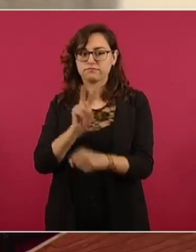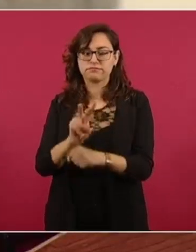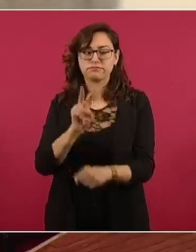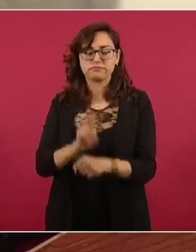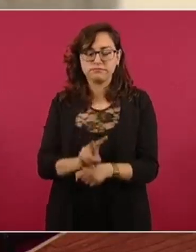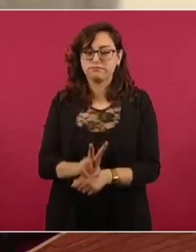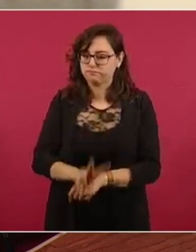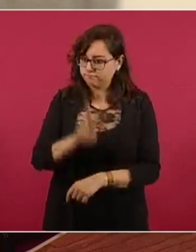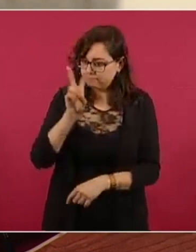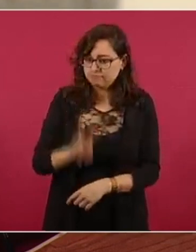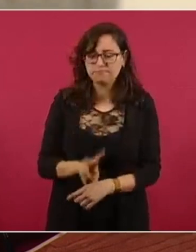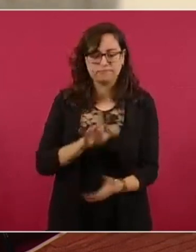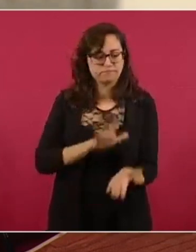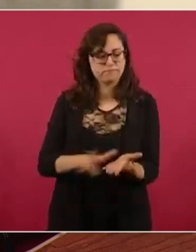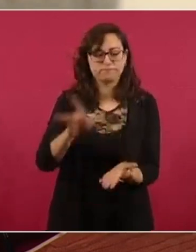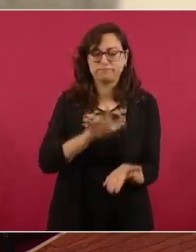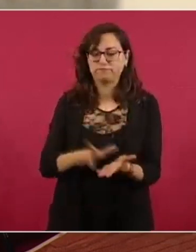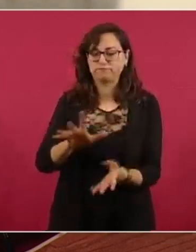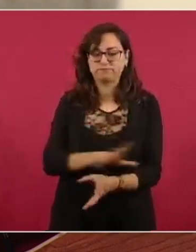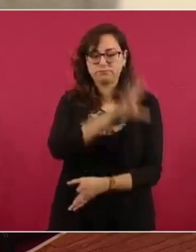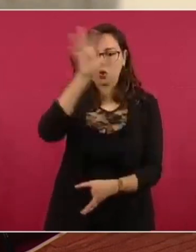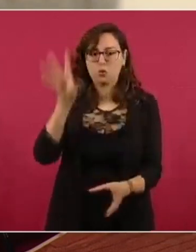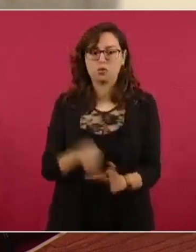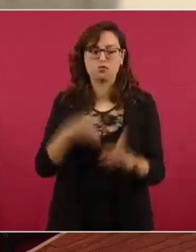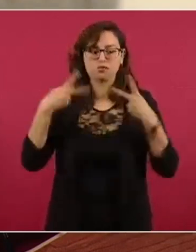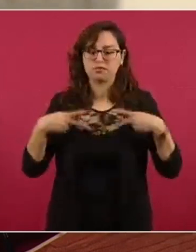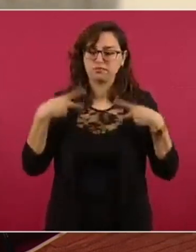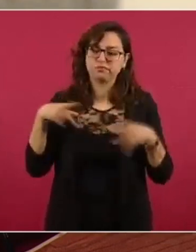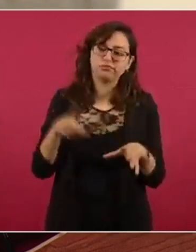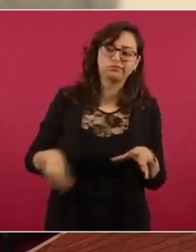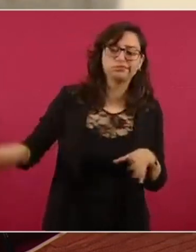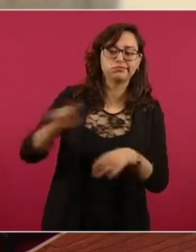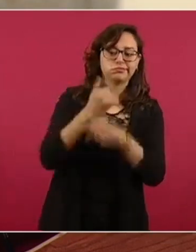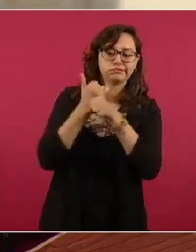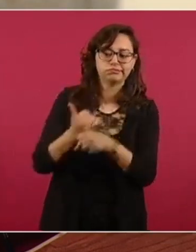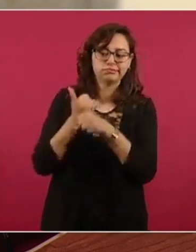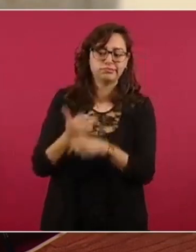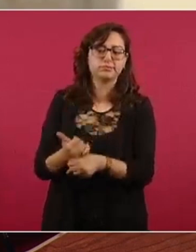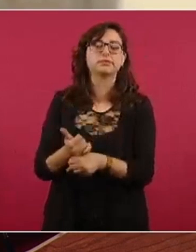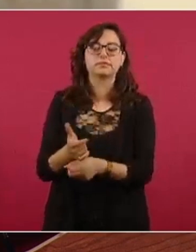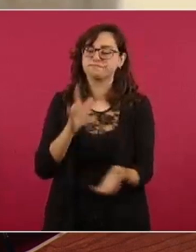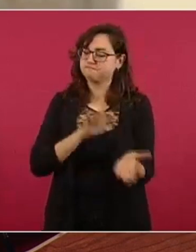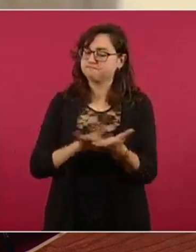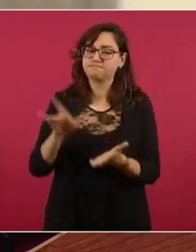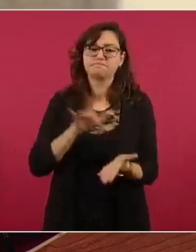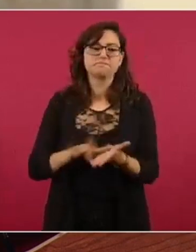apoyo para los damnificados en